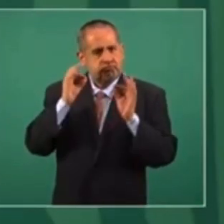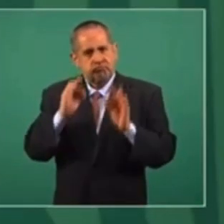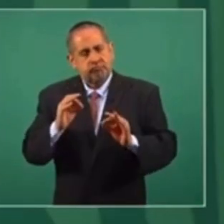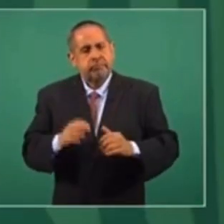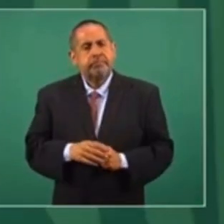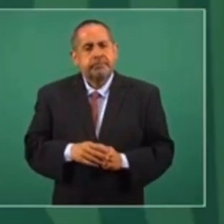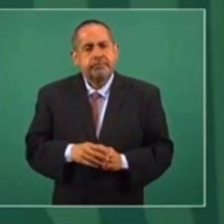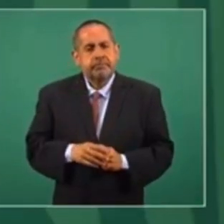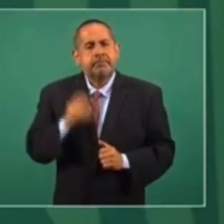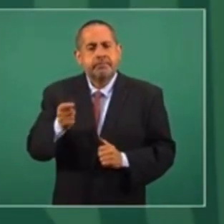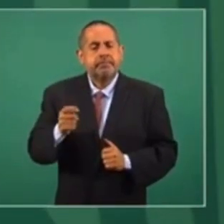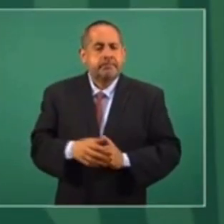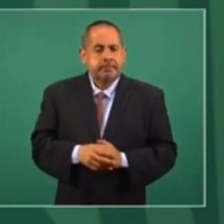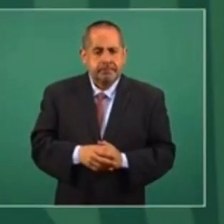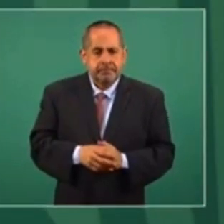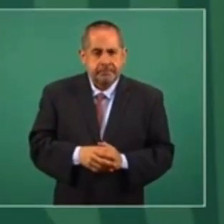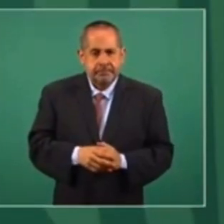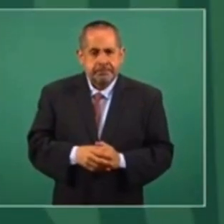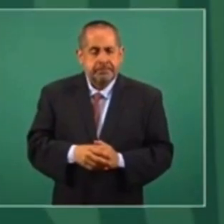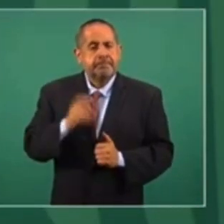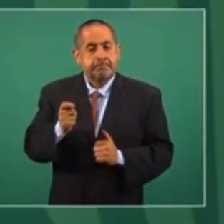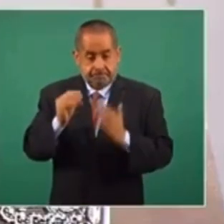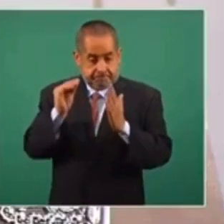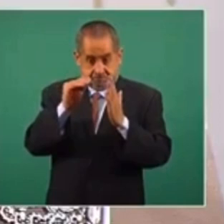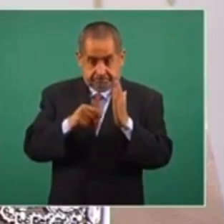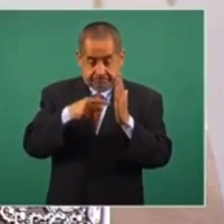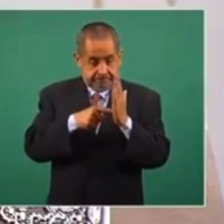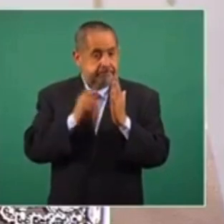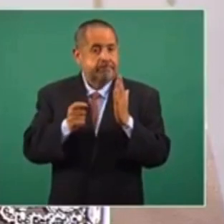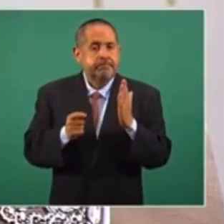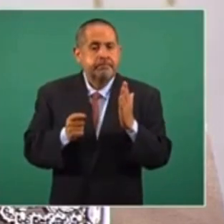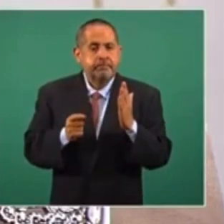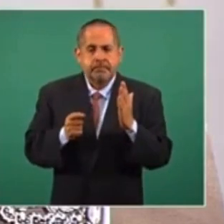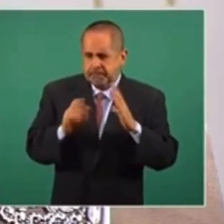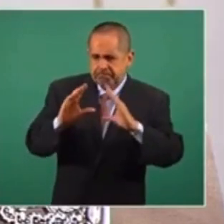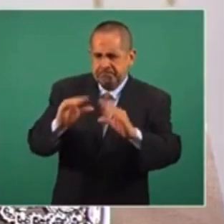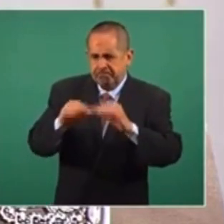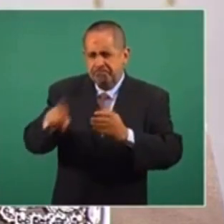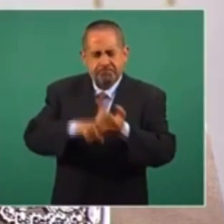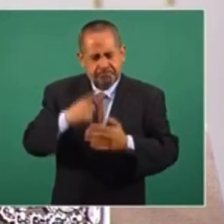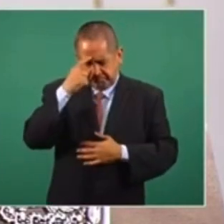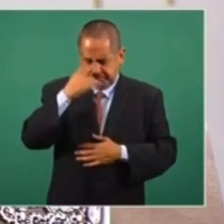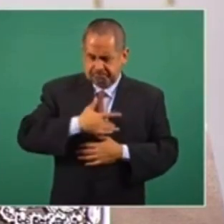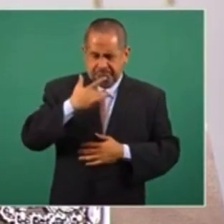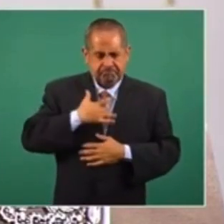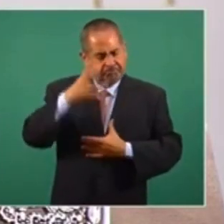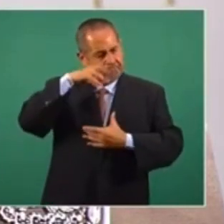donde se fortalezcan valores